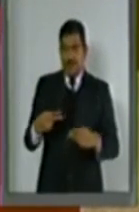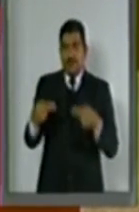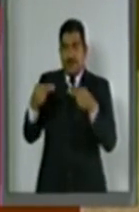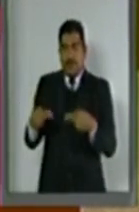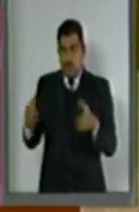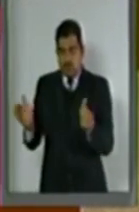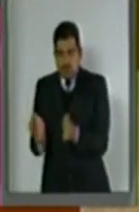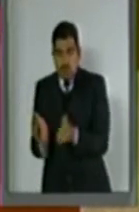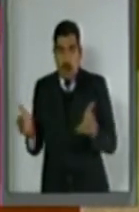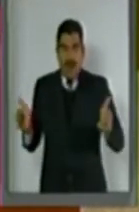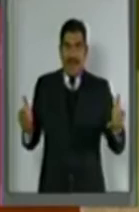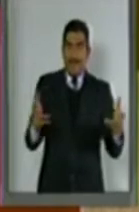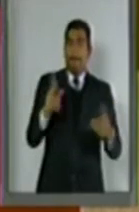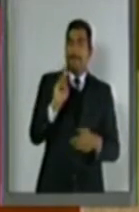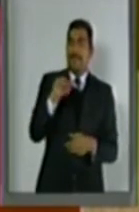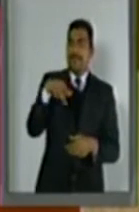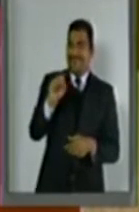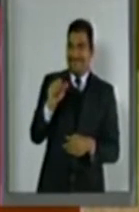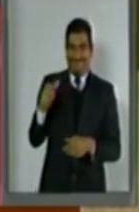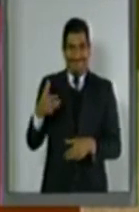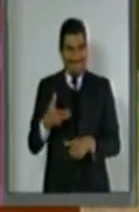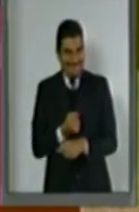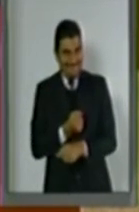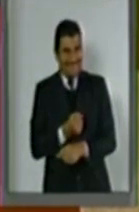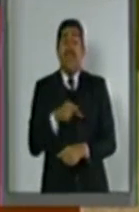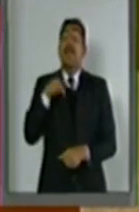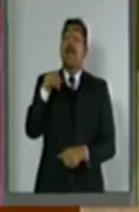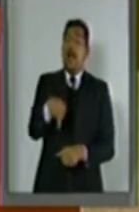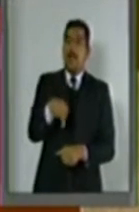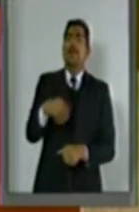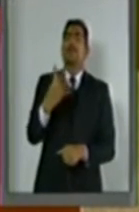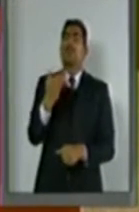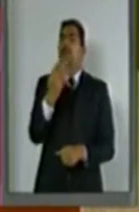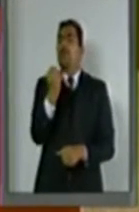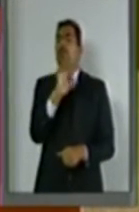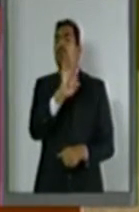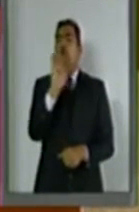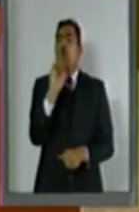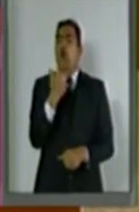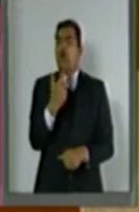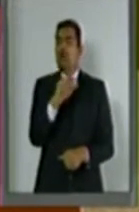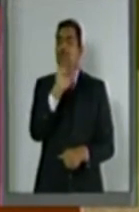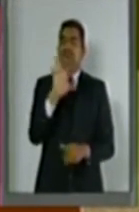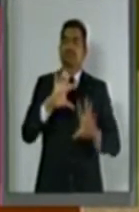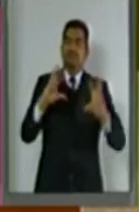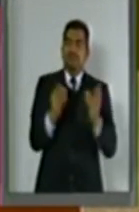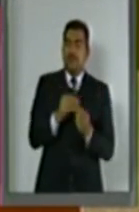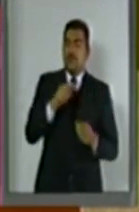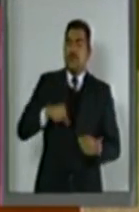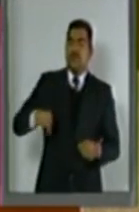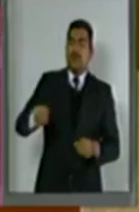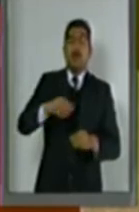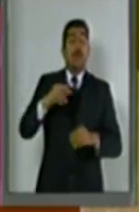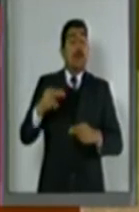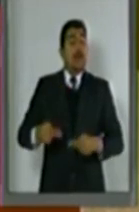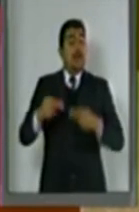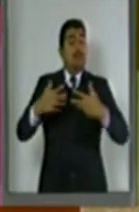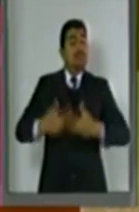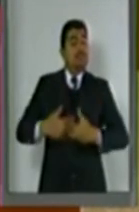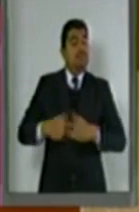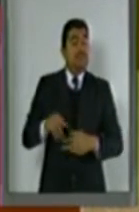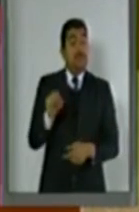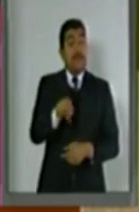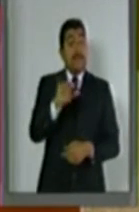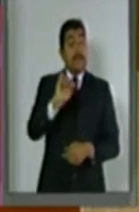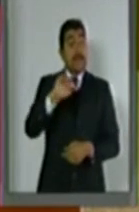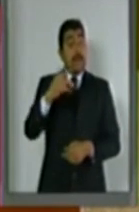medianas empresas PYMES constituyen el 99.8% del total del universo de empresas. Según